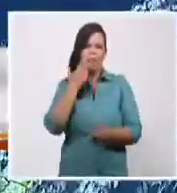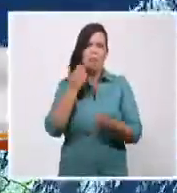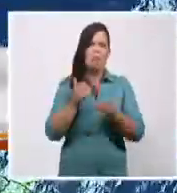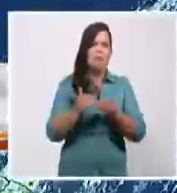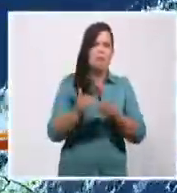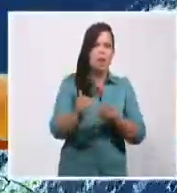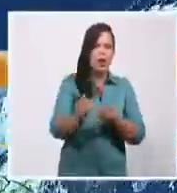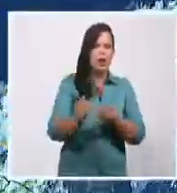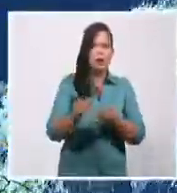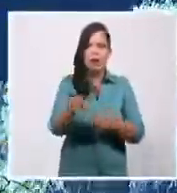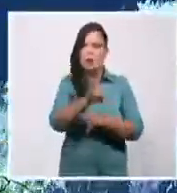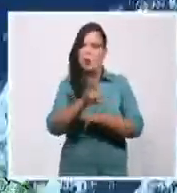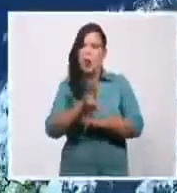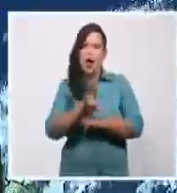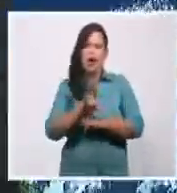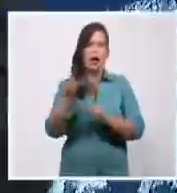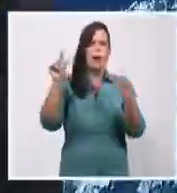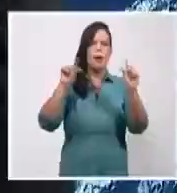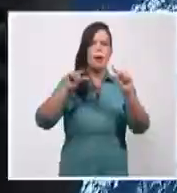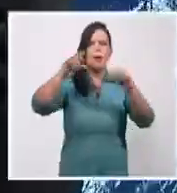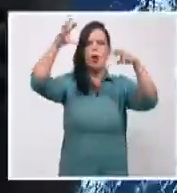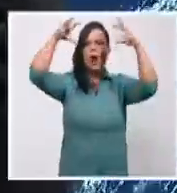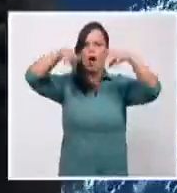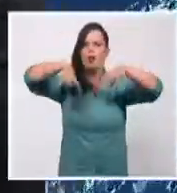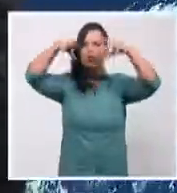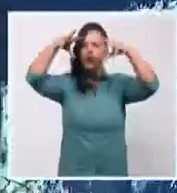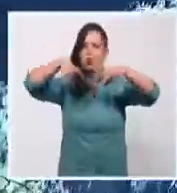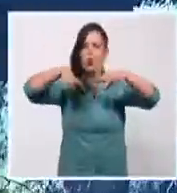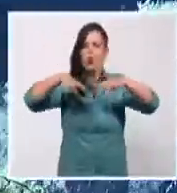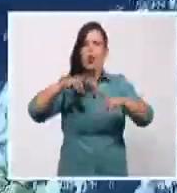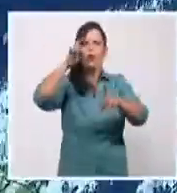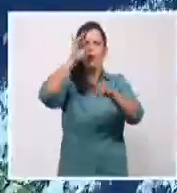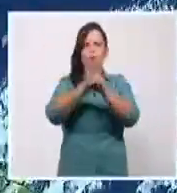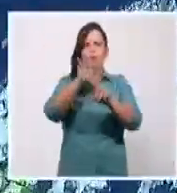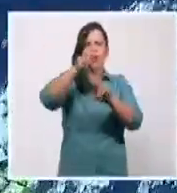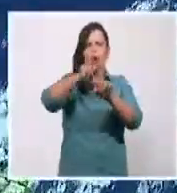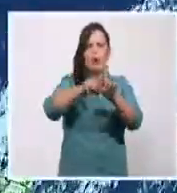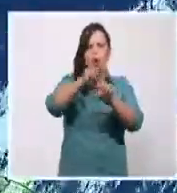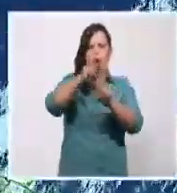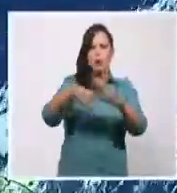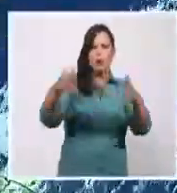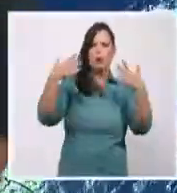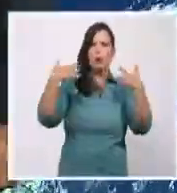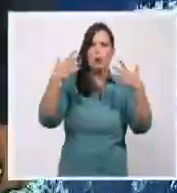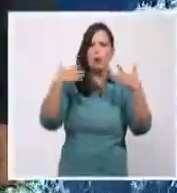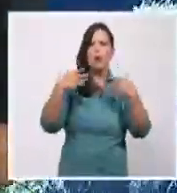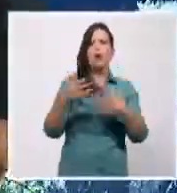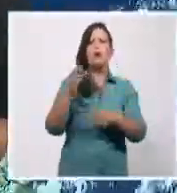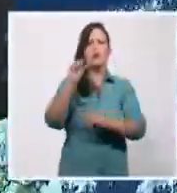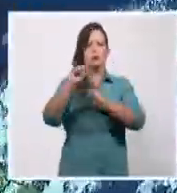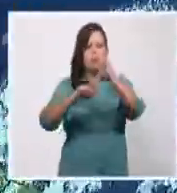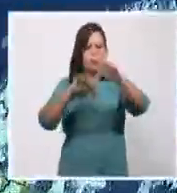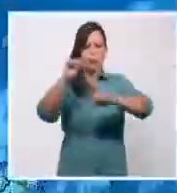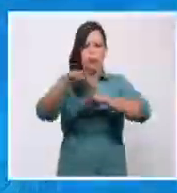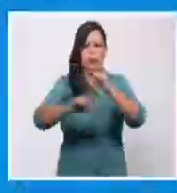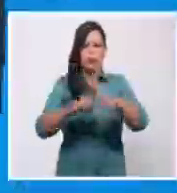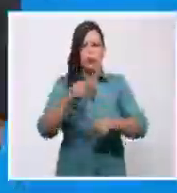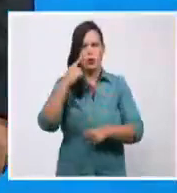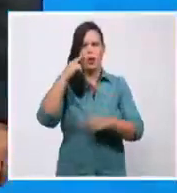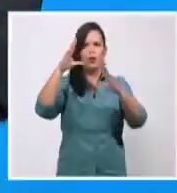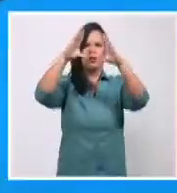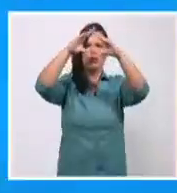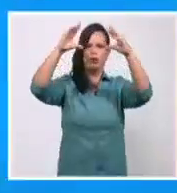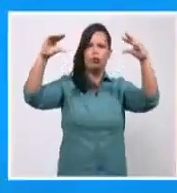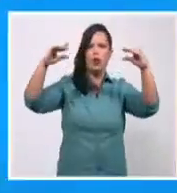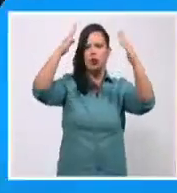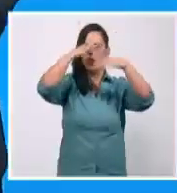probabilidad de lluvia y temperaturas en ascenso. Pueden observar en la imagen del satélite cómo tenemos nublados altos sobre el occidente no producen lluvia. En el